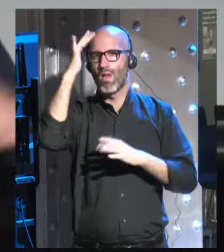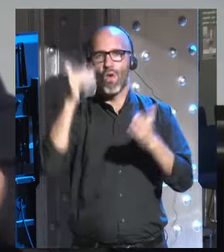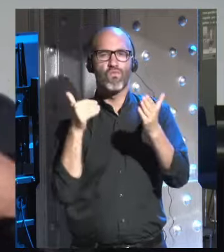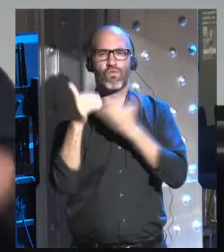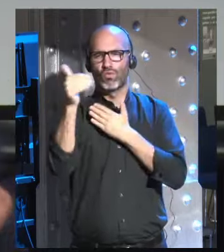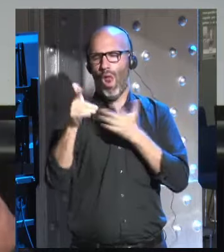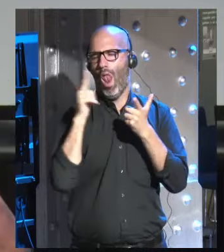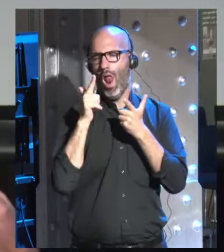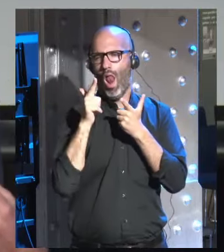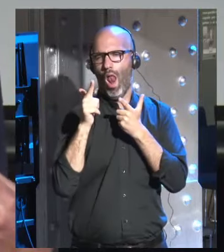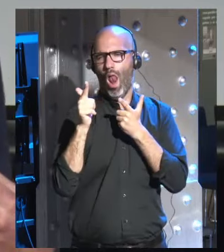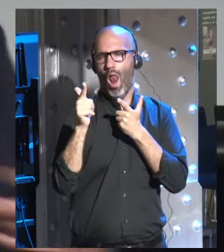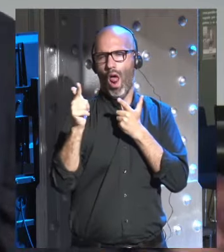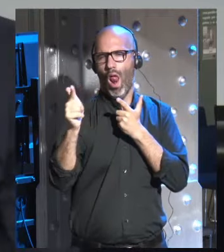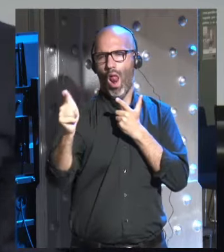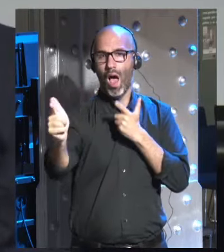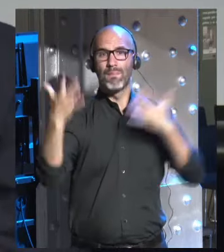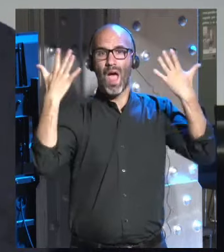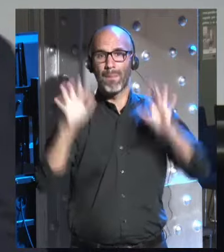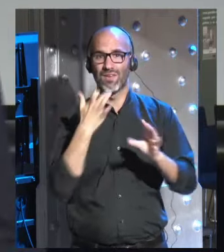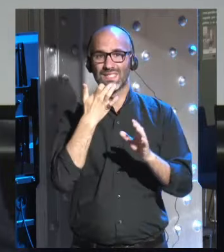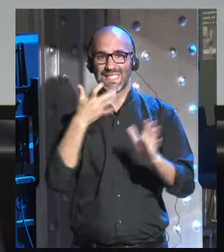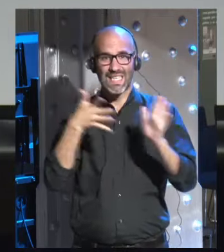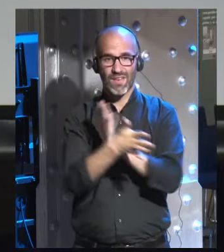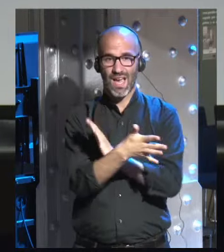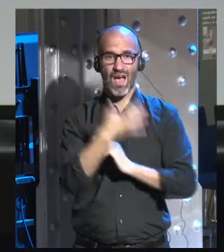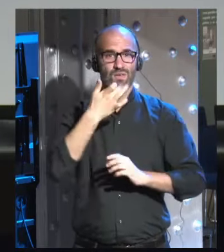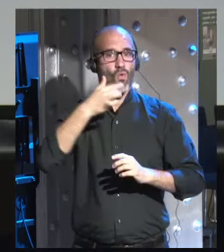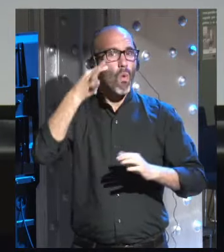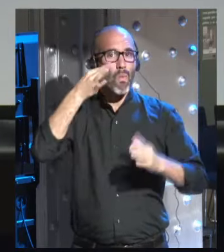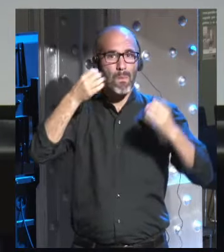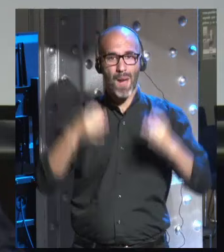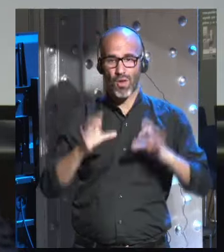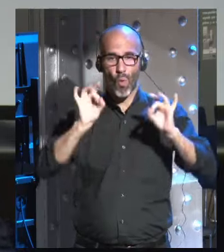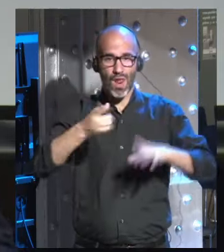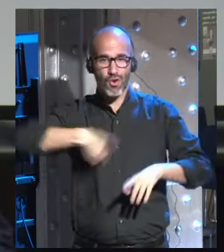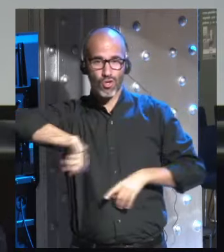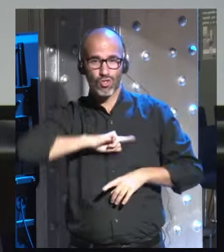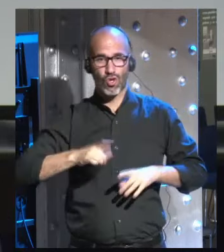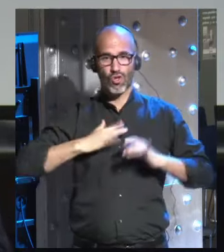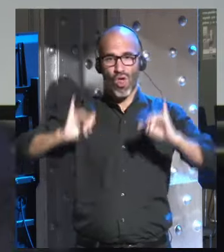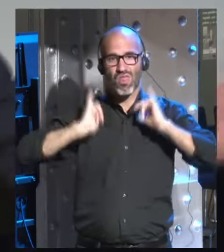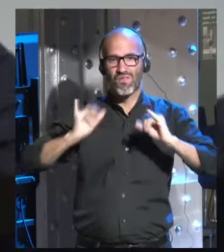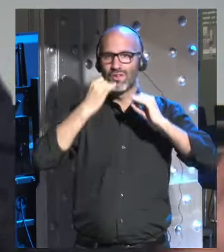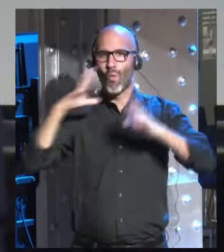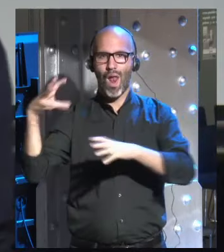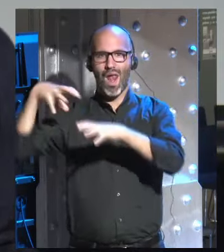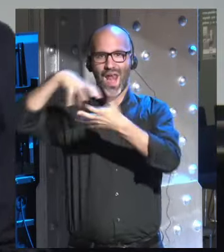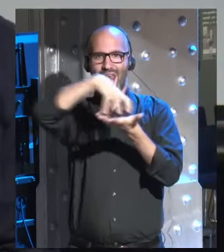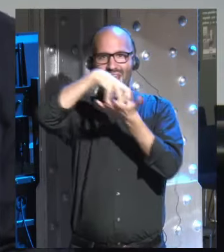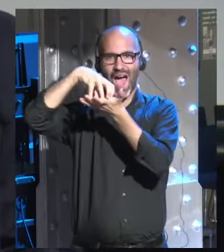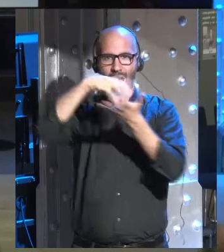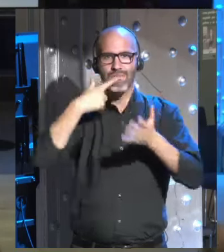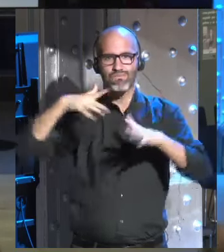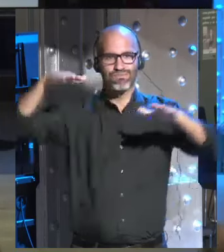lejano, en el que los humanos, como nosotros, disfrutan de una tecnología maravillosa, como esas naves espaciales